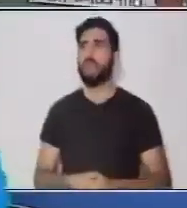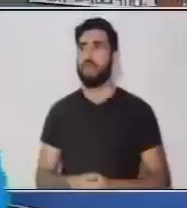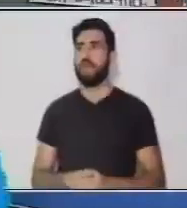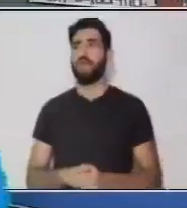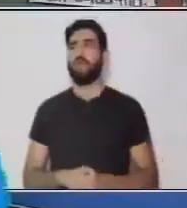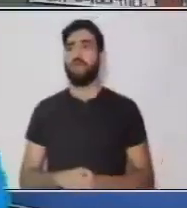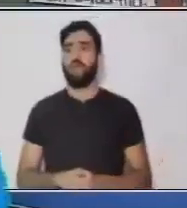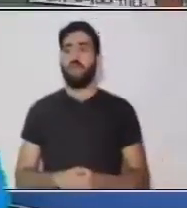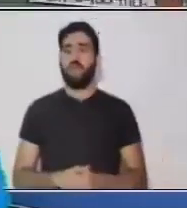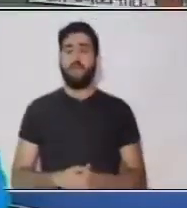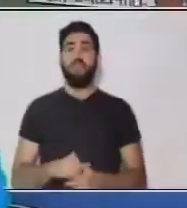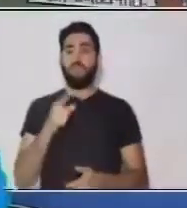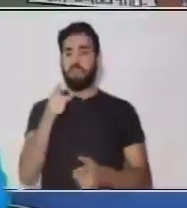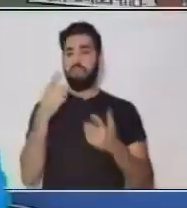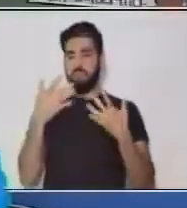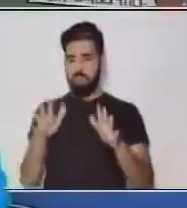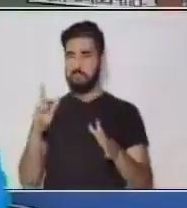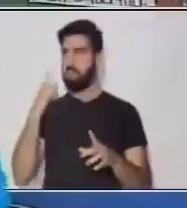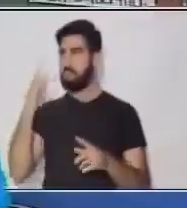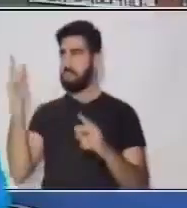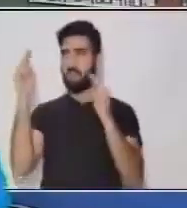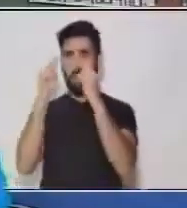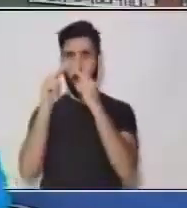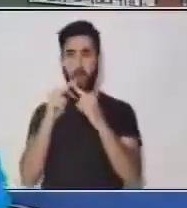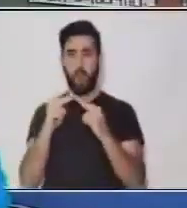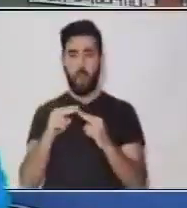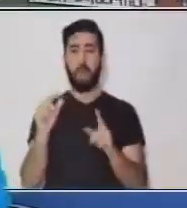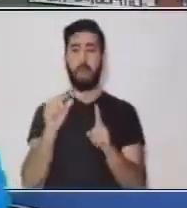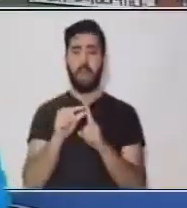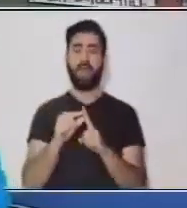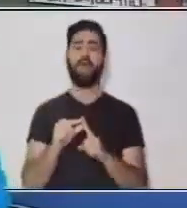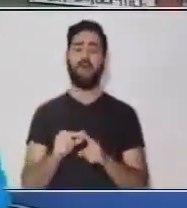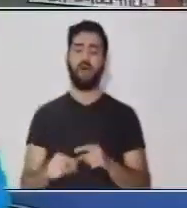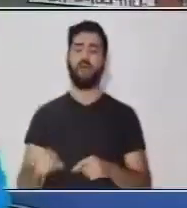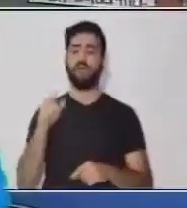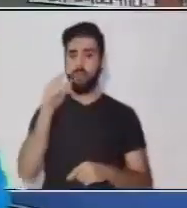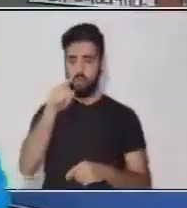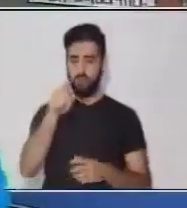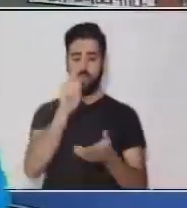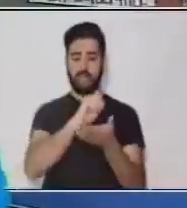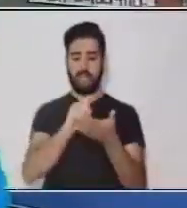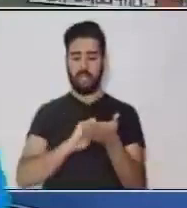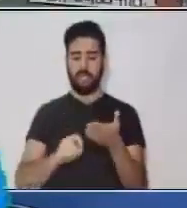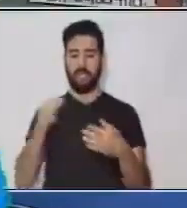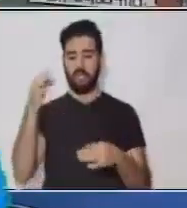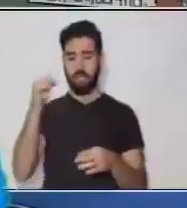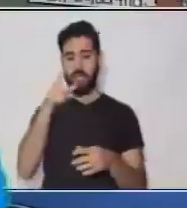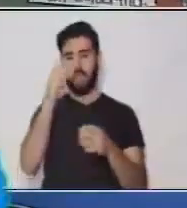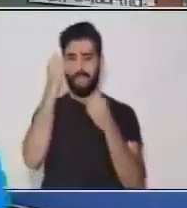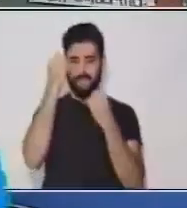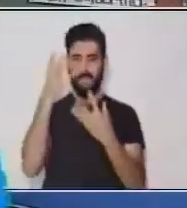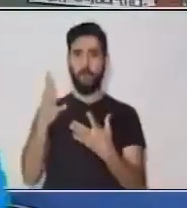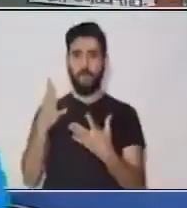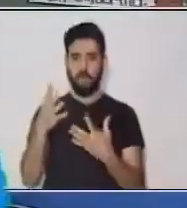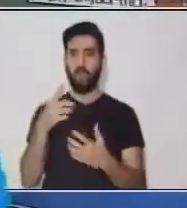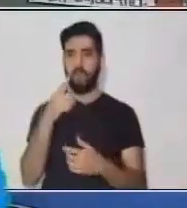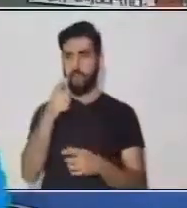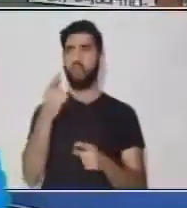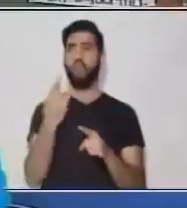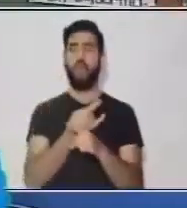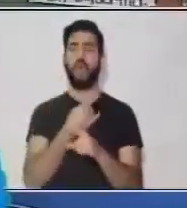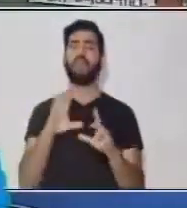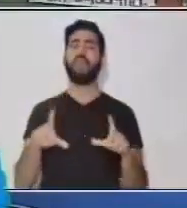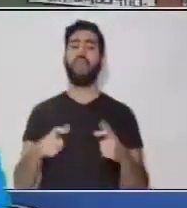conoces... Cada una de estas palabras... Vas a escribir un texto de información... Pero lo vas a hacer a través de una